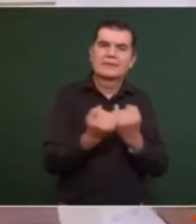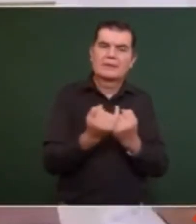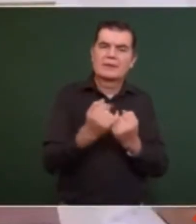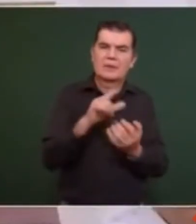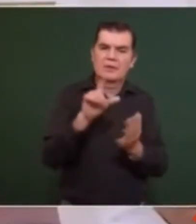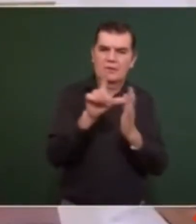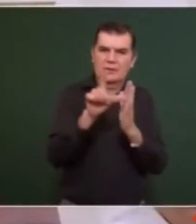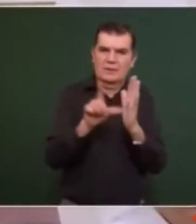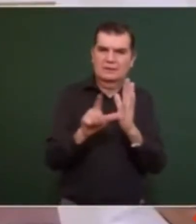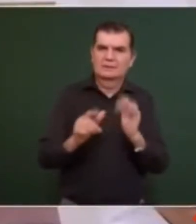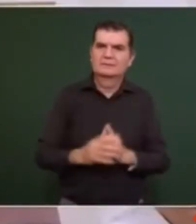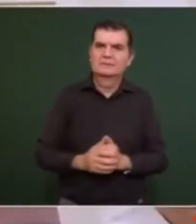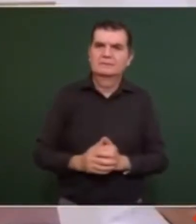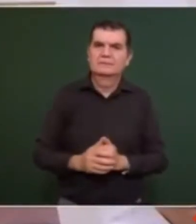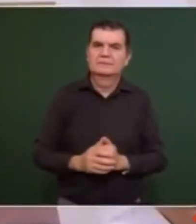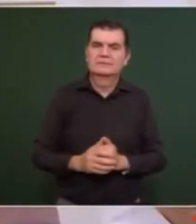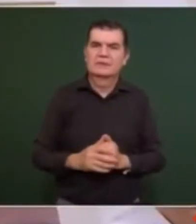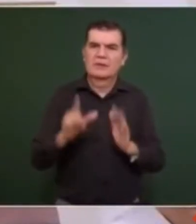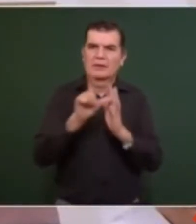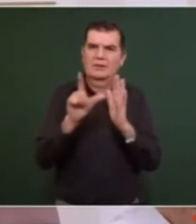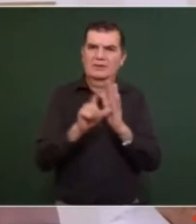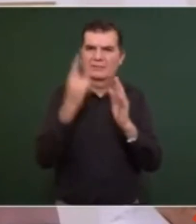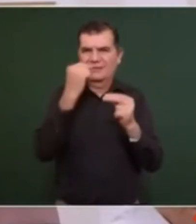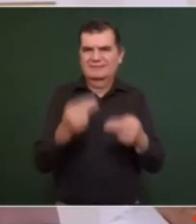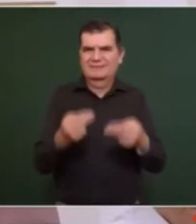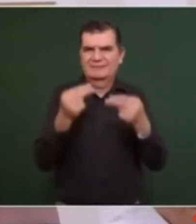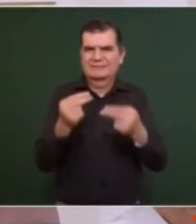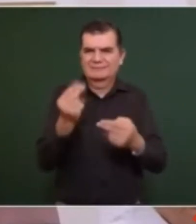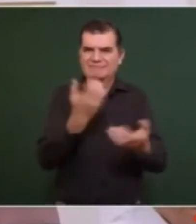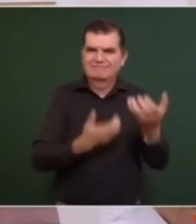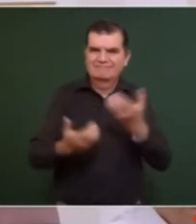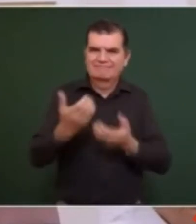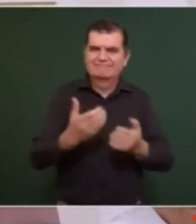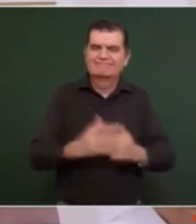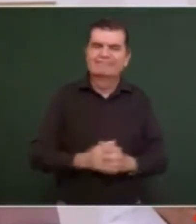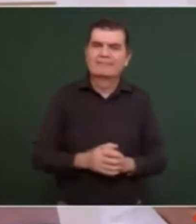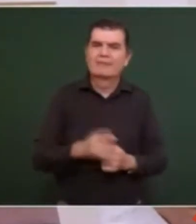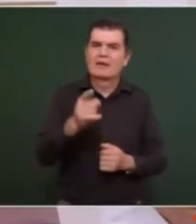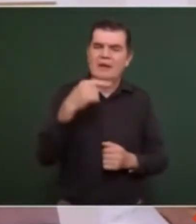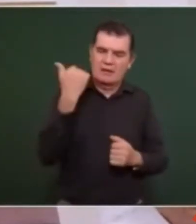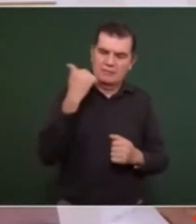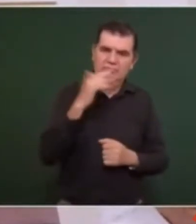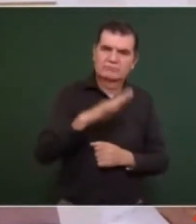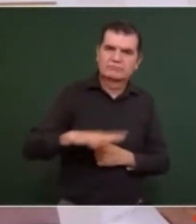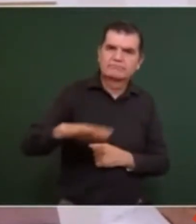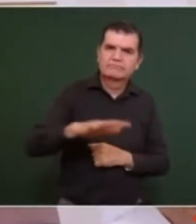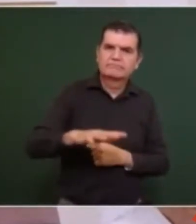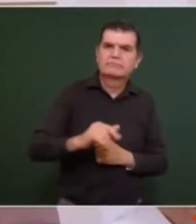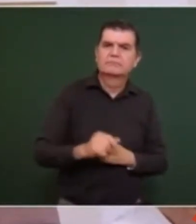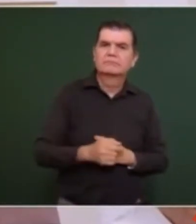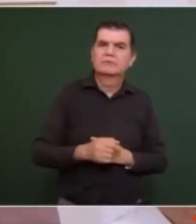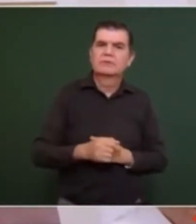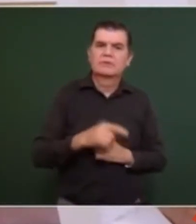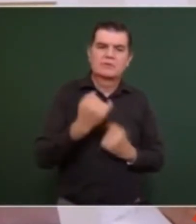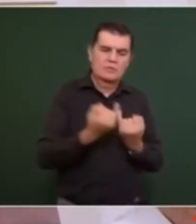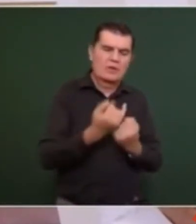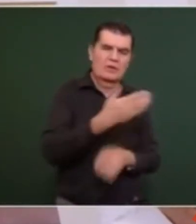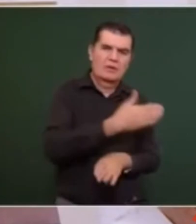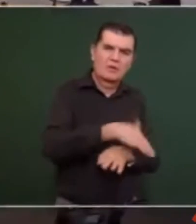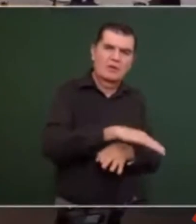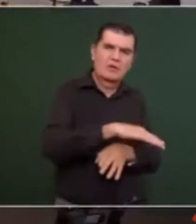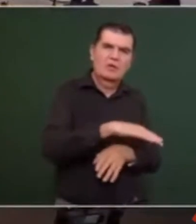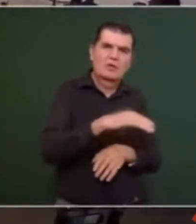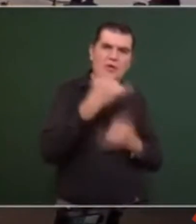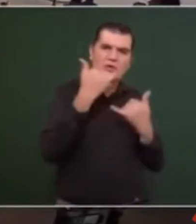locales comerciales tanto en Acapulco como en Coyuca